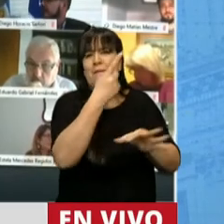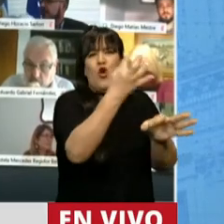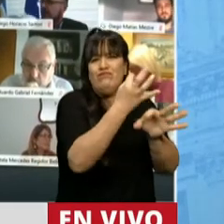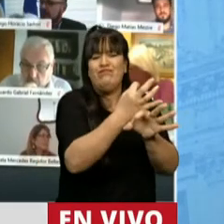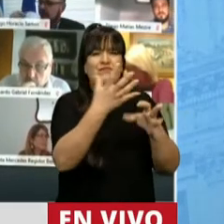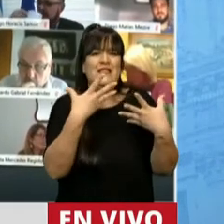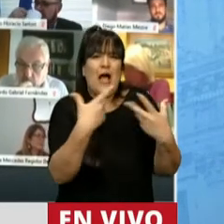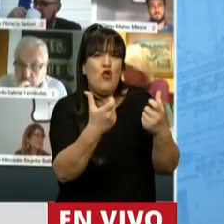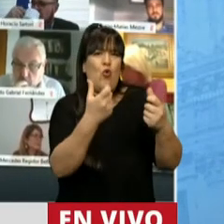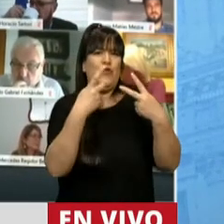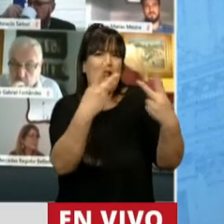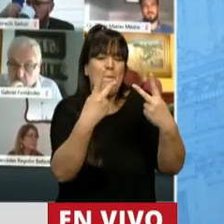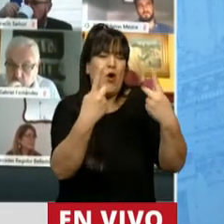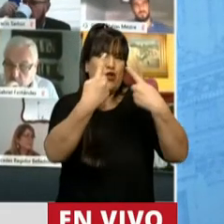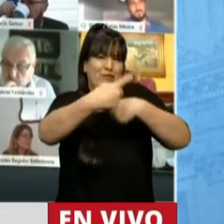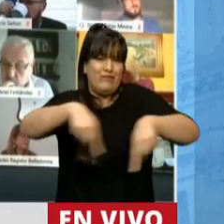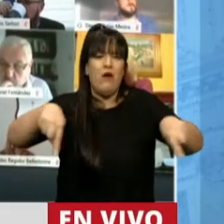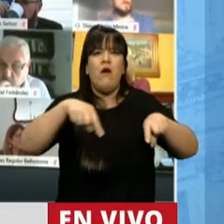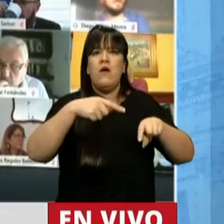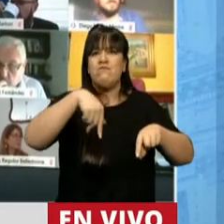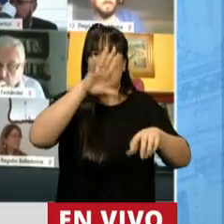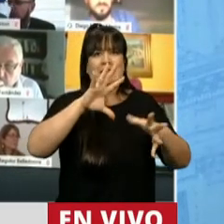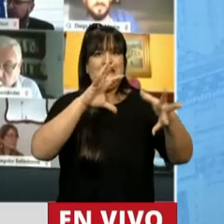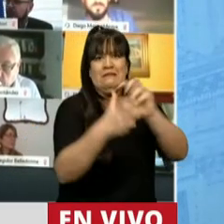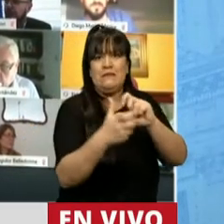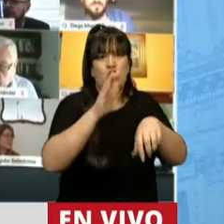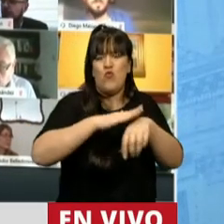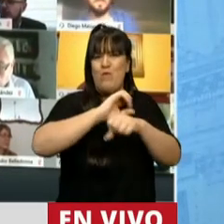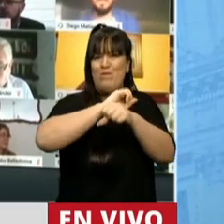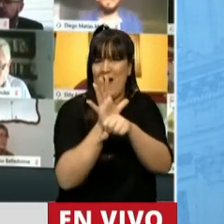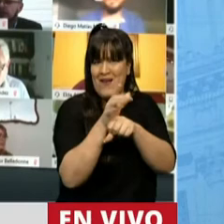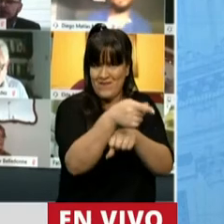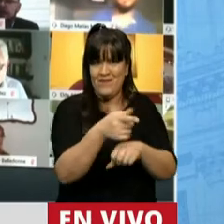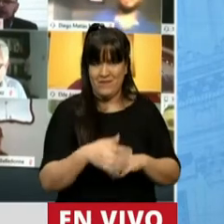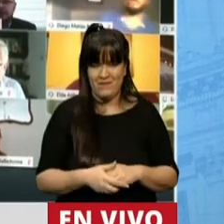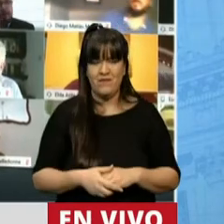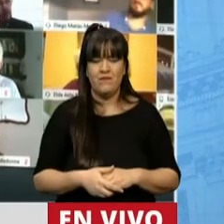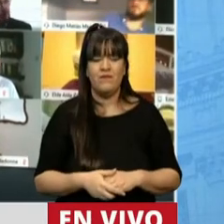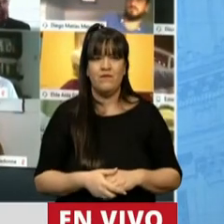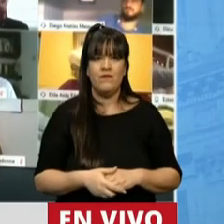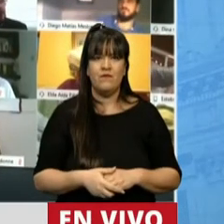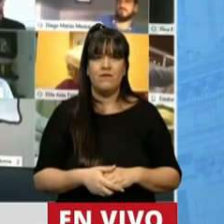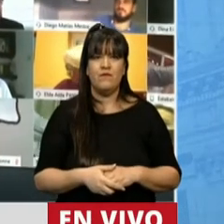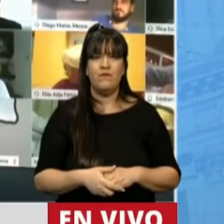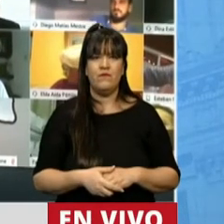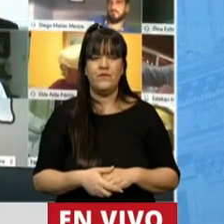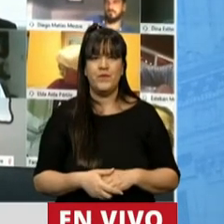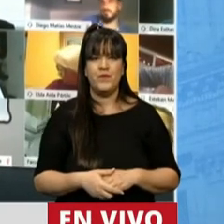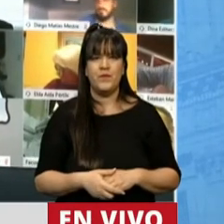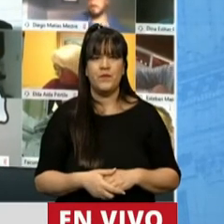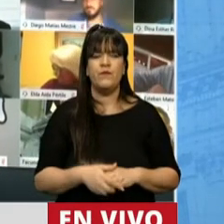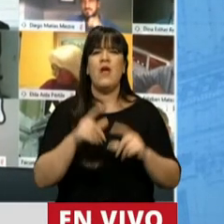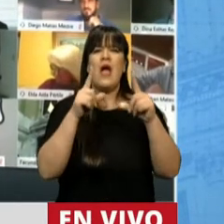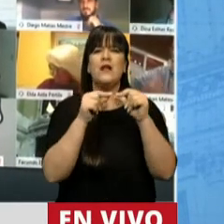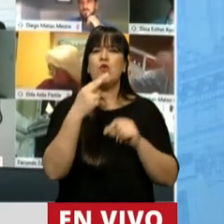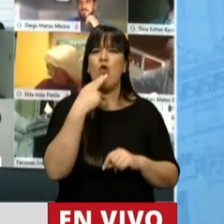transporte, entre otros, afectados especialmente por la emergencia sanitaria ocasionada por la pandemia de COVID-19. El